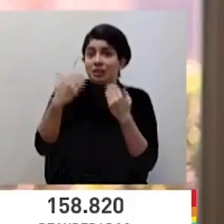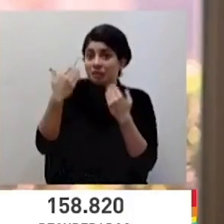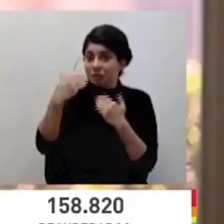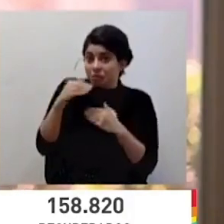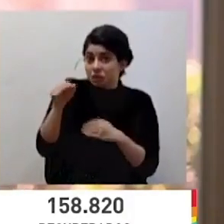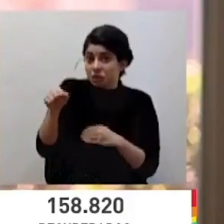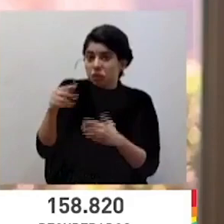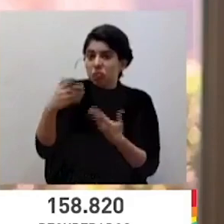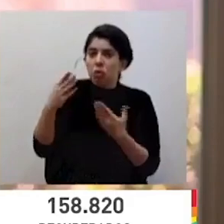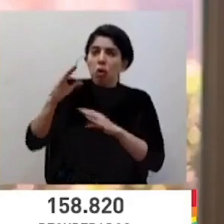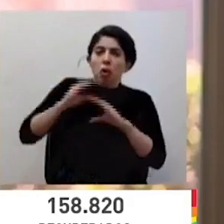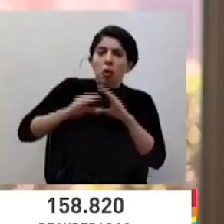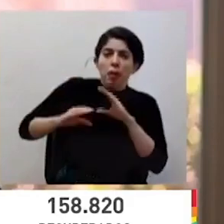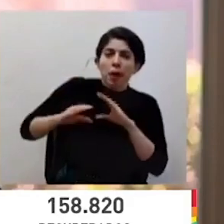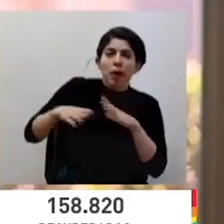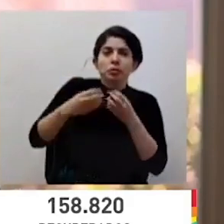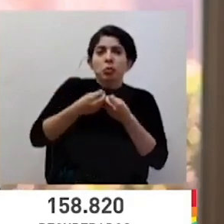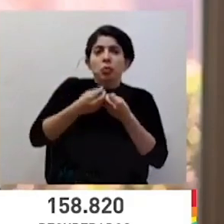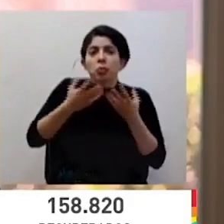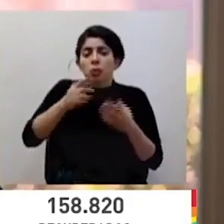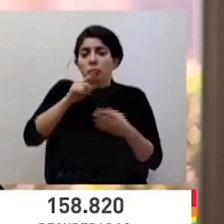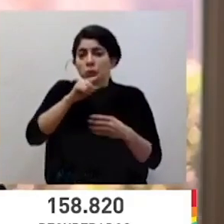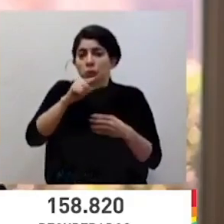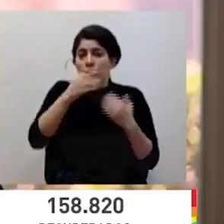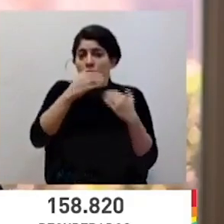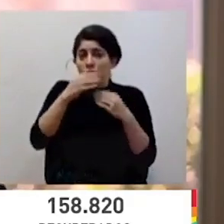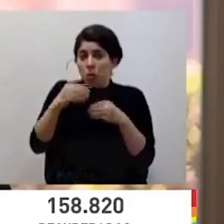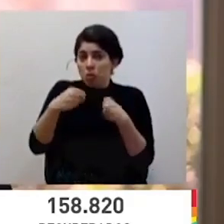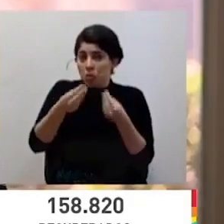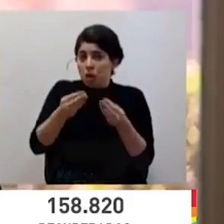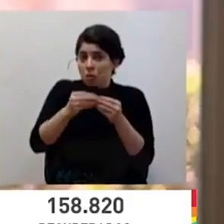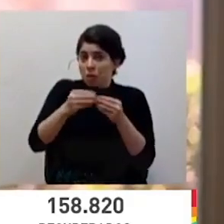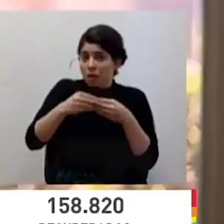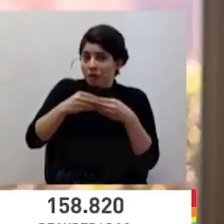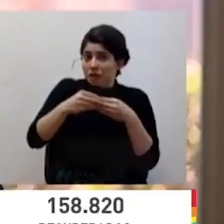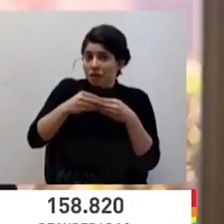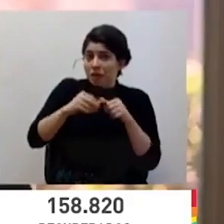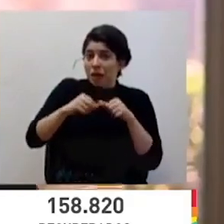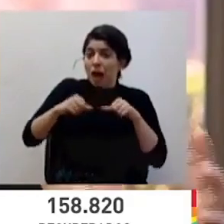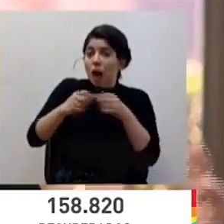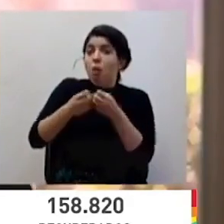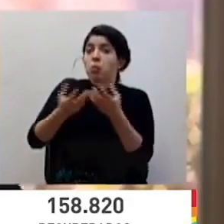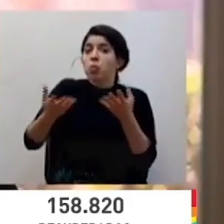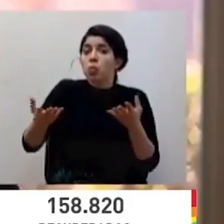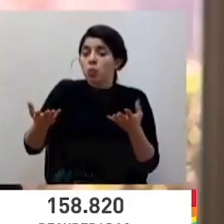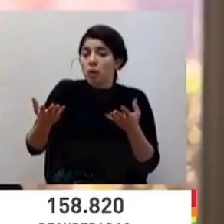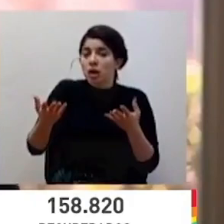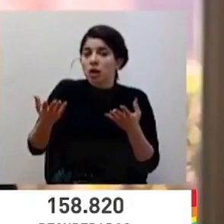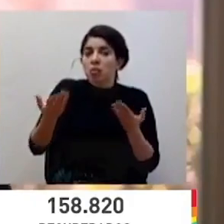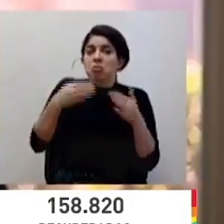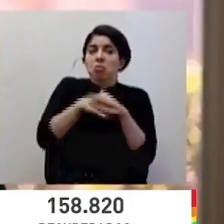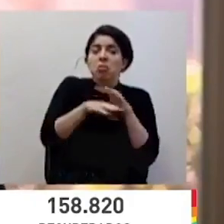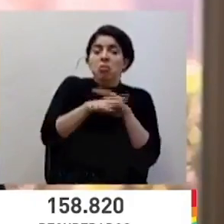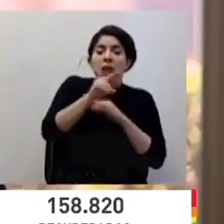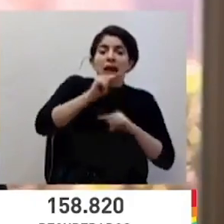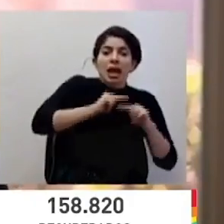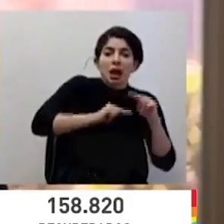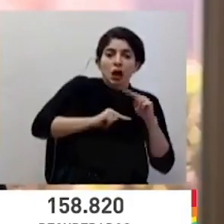comercial, de relación pública en sitios públicos, de acceso a una serie de negocios